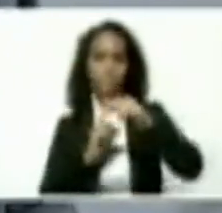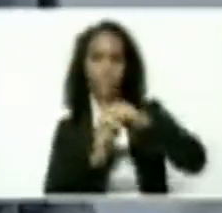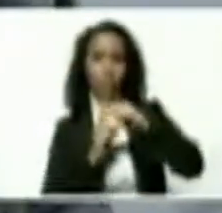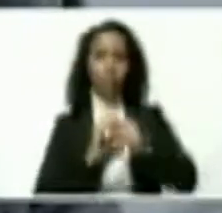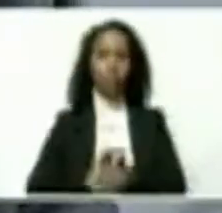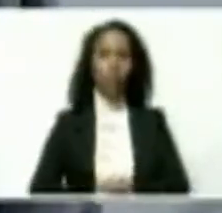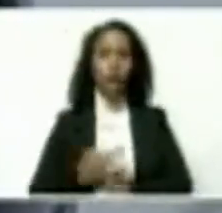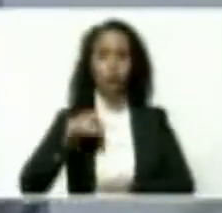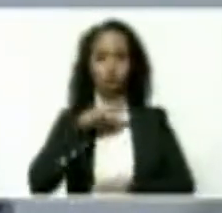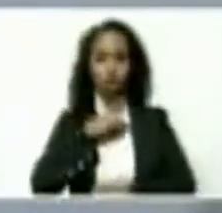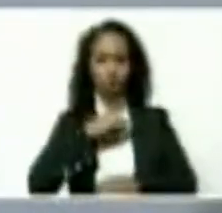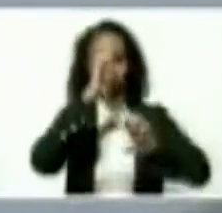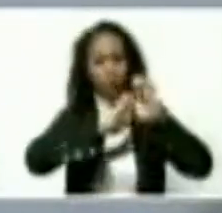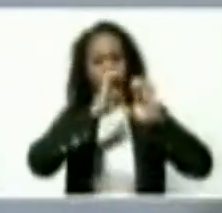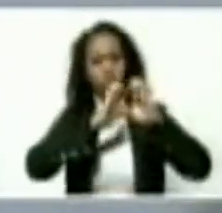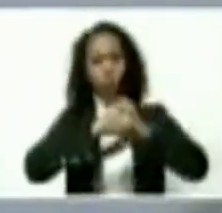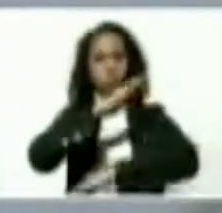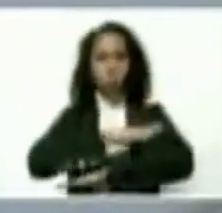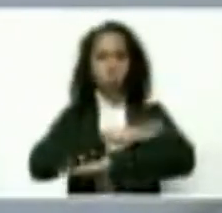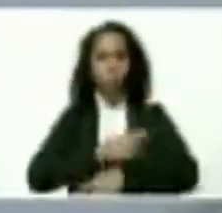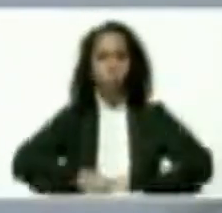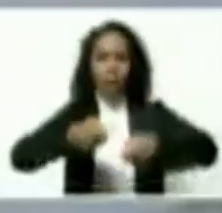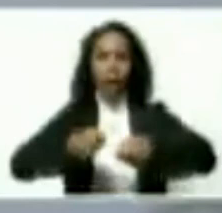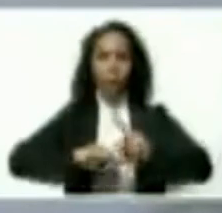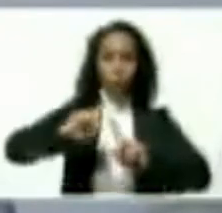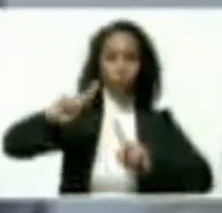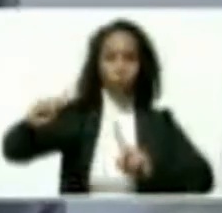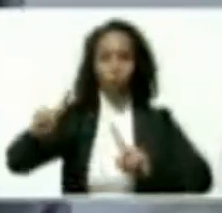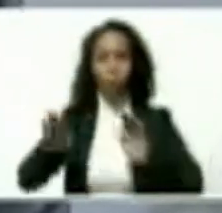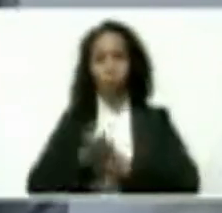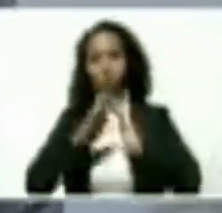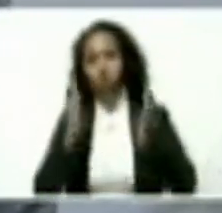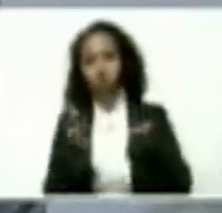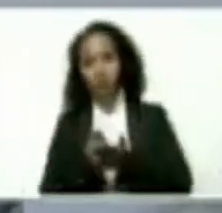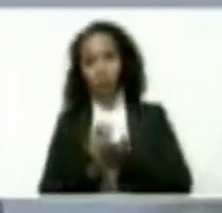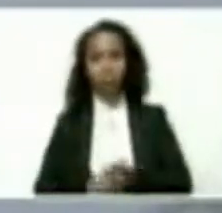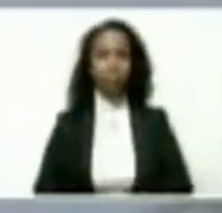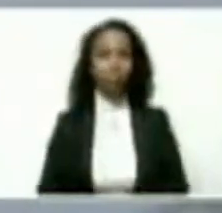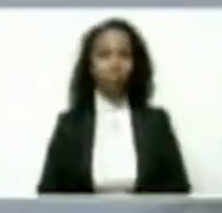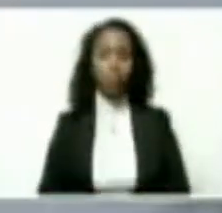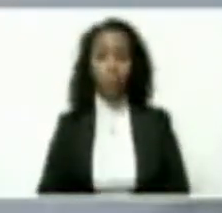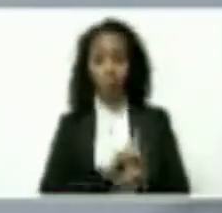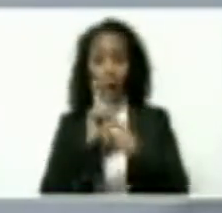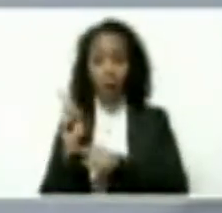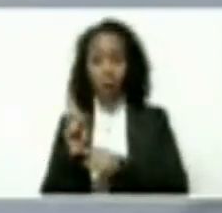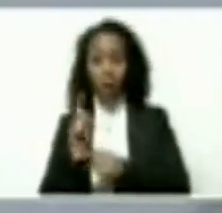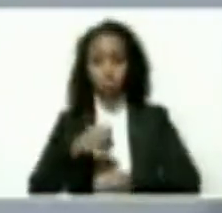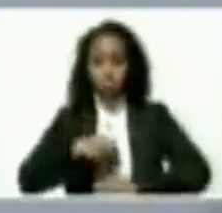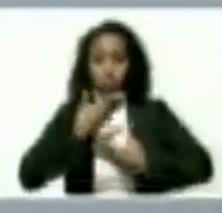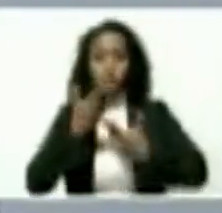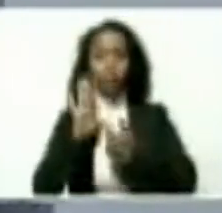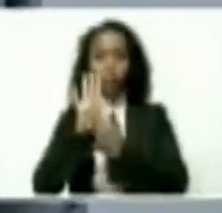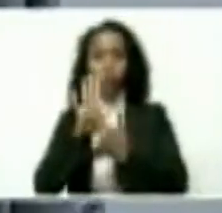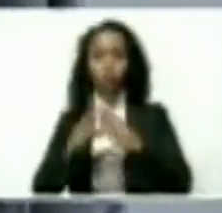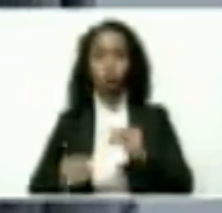Estuvimos evaluando el comportamiento del mercado energético a nivel mundial. Y ahí se expresaron todos